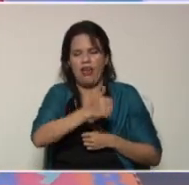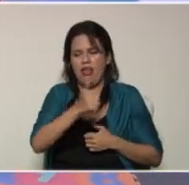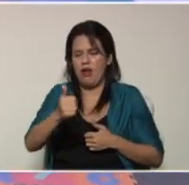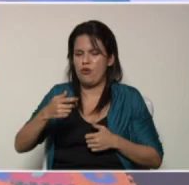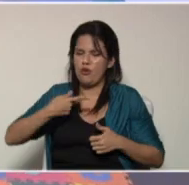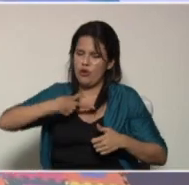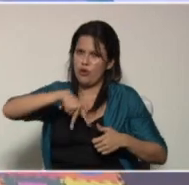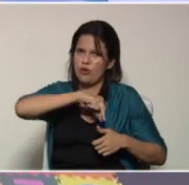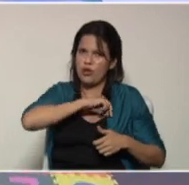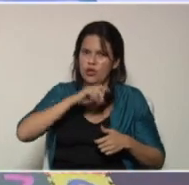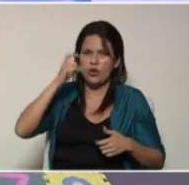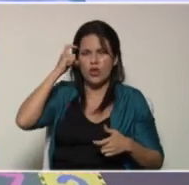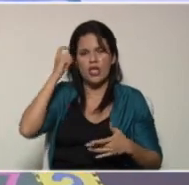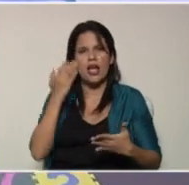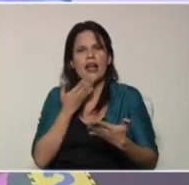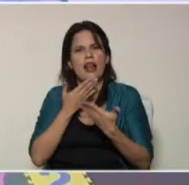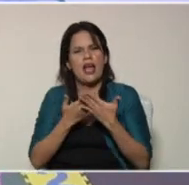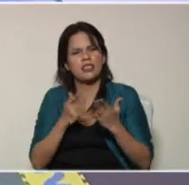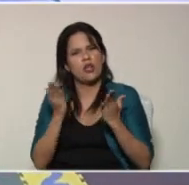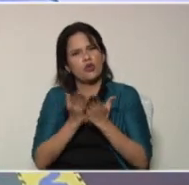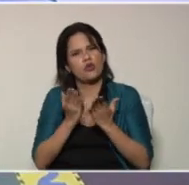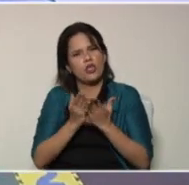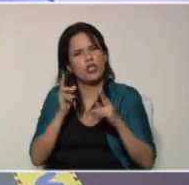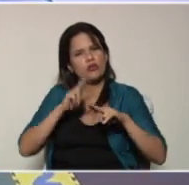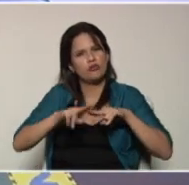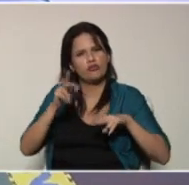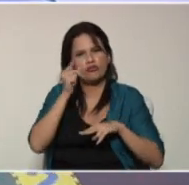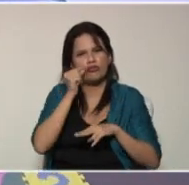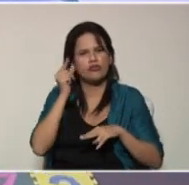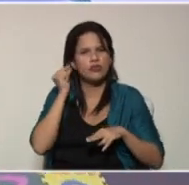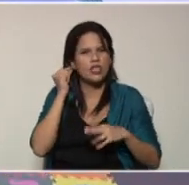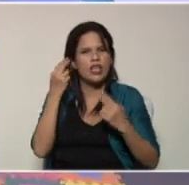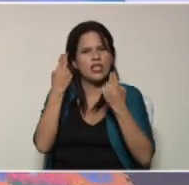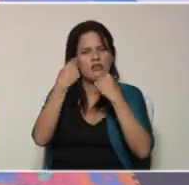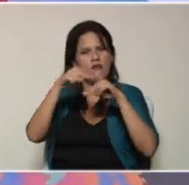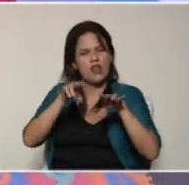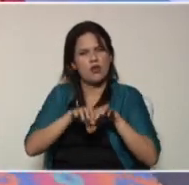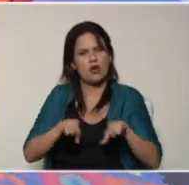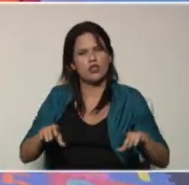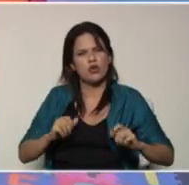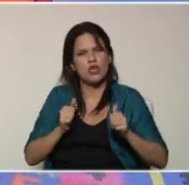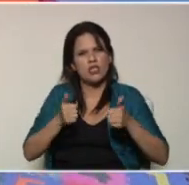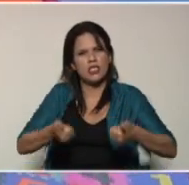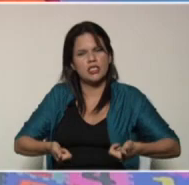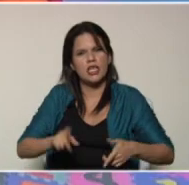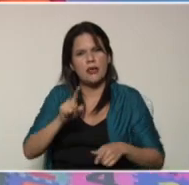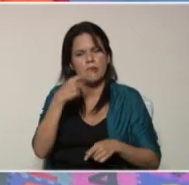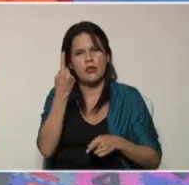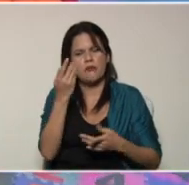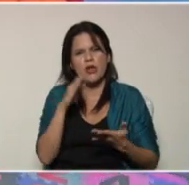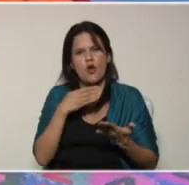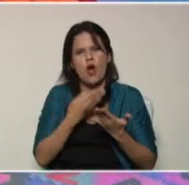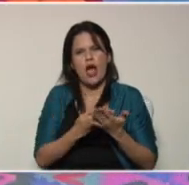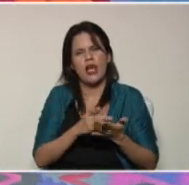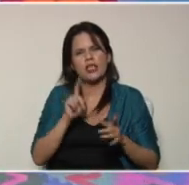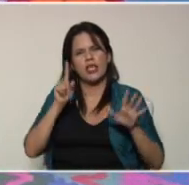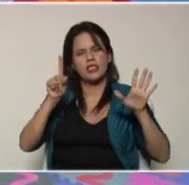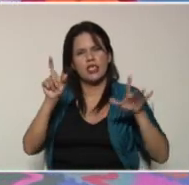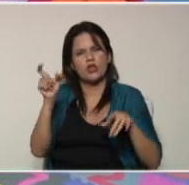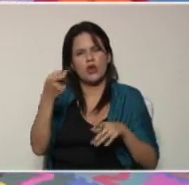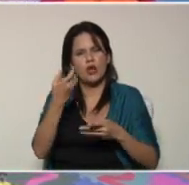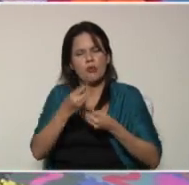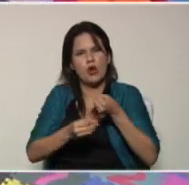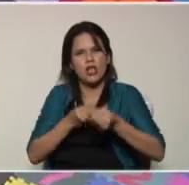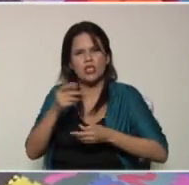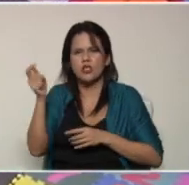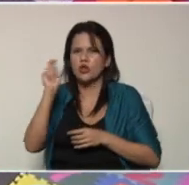por eso agradecemos a los estudiantes a los niños y niñas del nivel de educación inicial y primaria por hacer sus tareas con tanto amor por